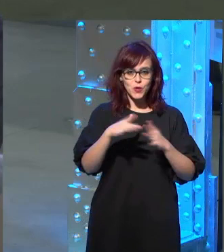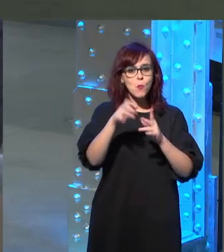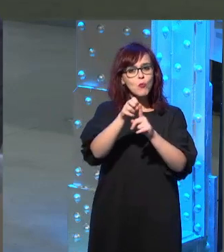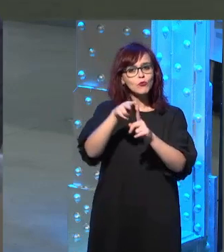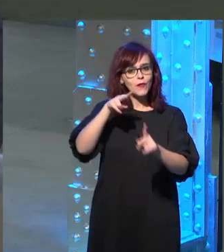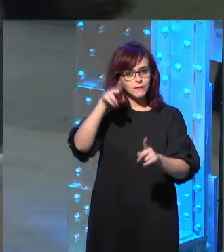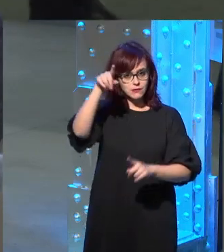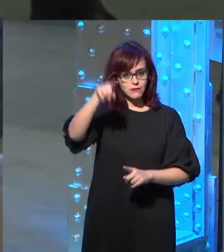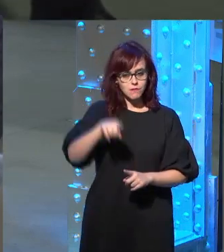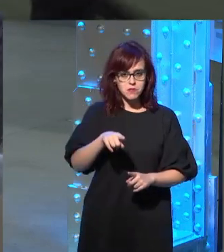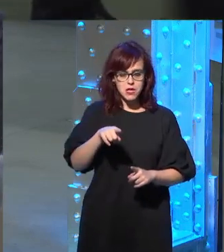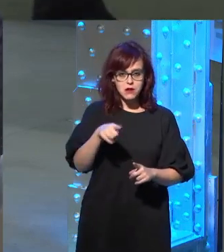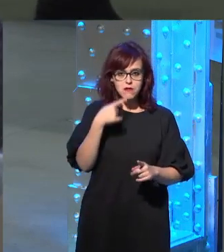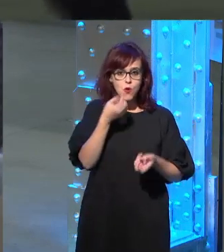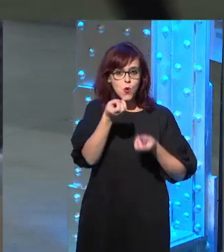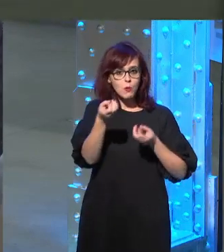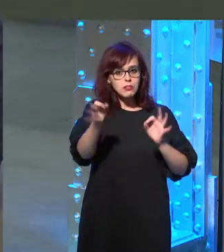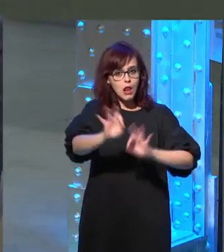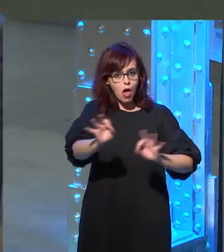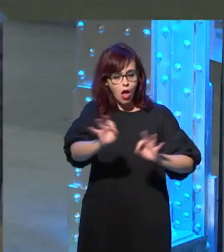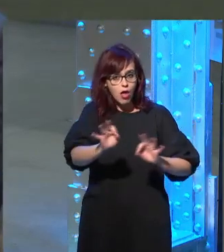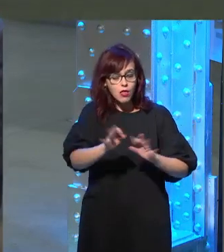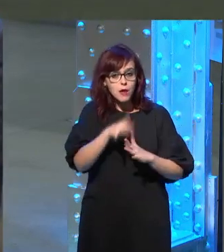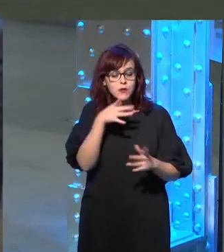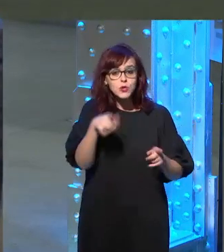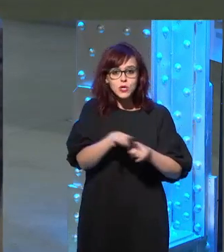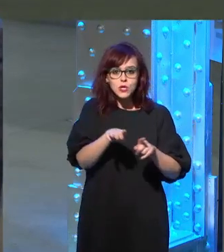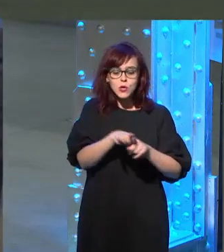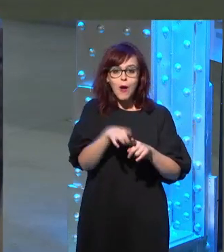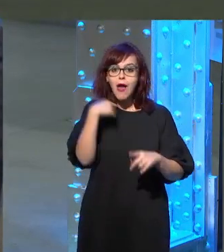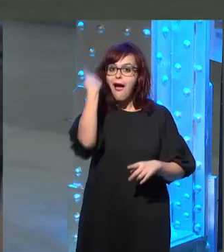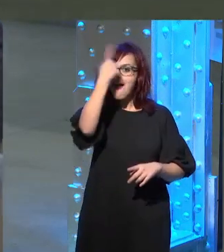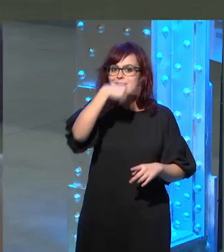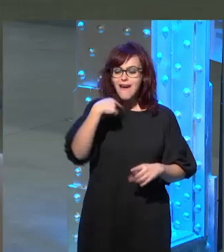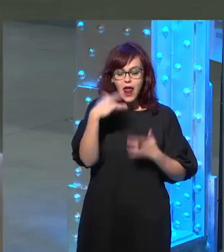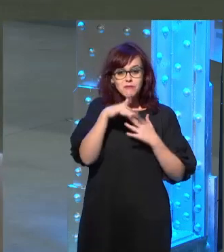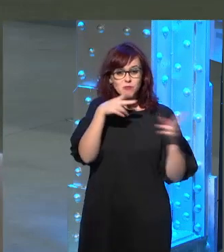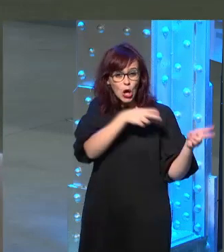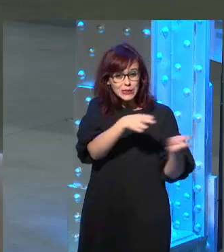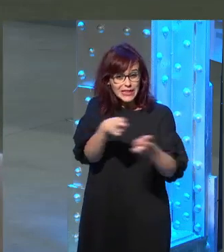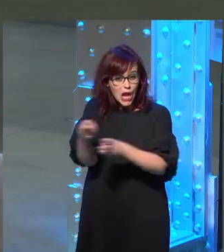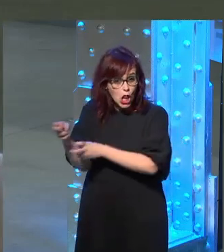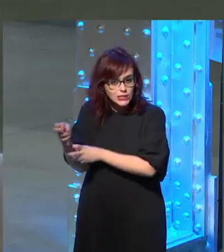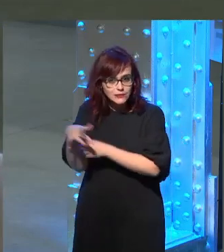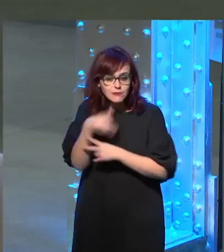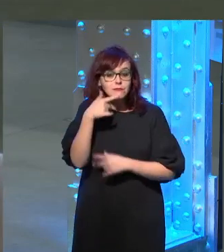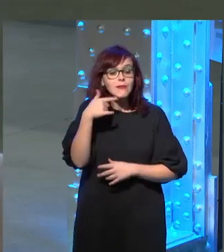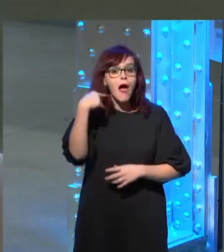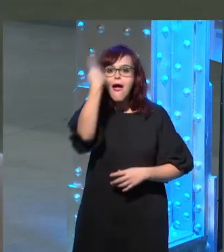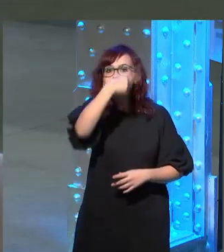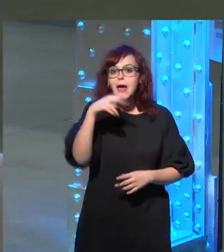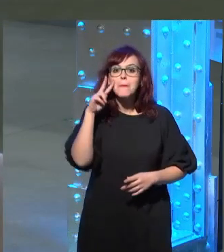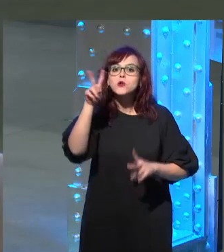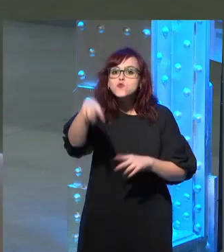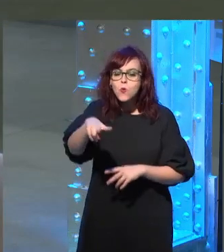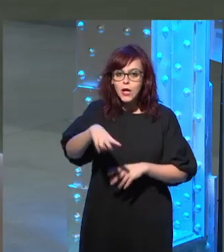muy especial porque él cuenta que como cayó él dice que nunca les vio la cara a los terroristas que lo único que vio fue el punto de